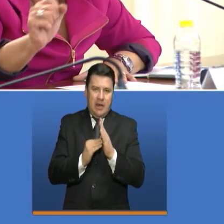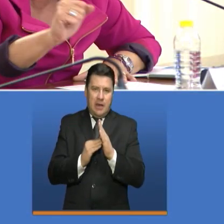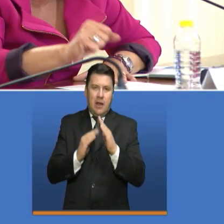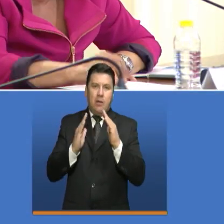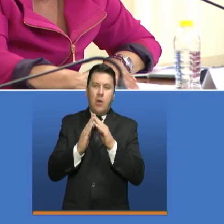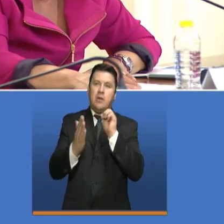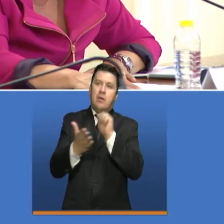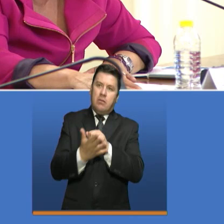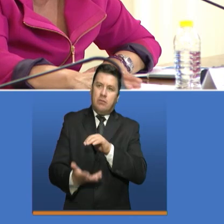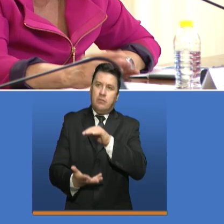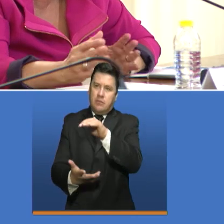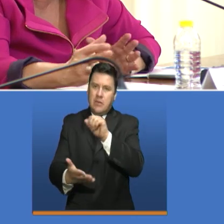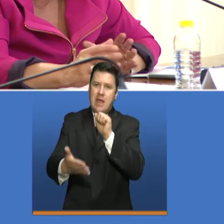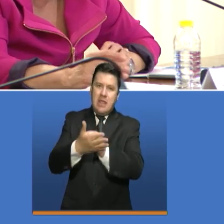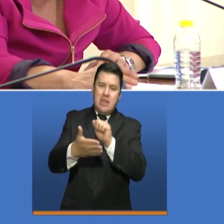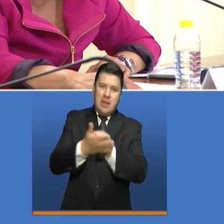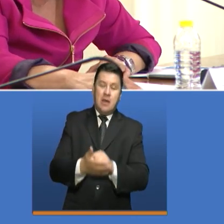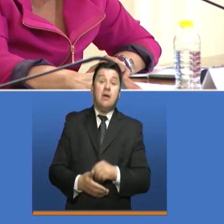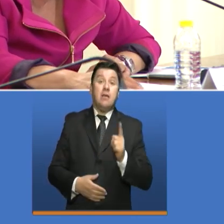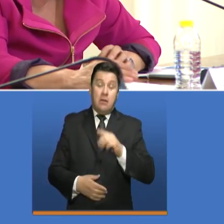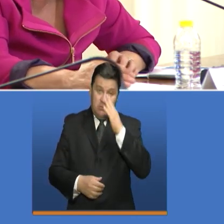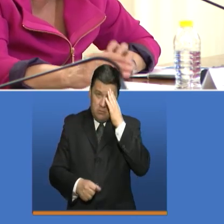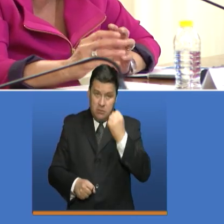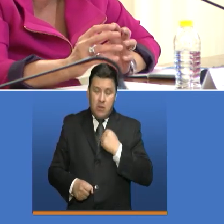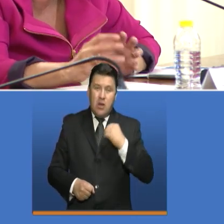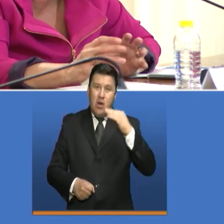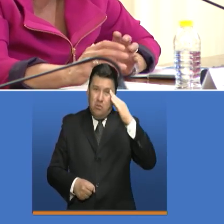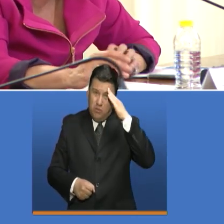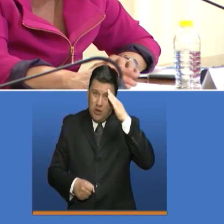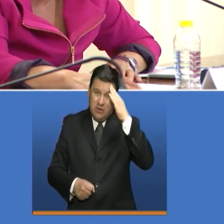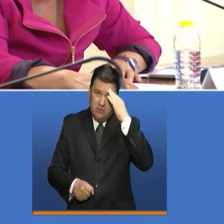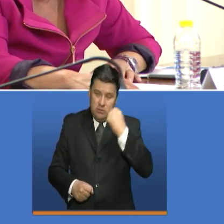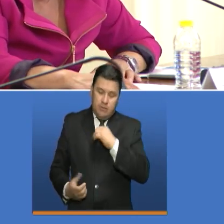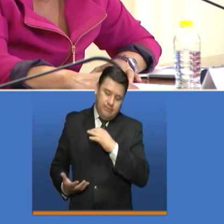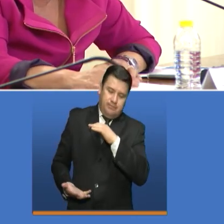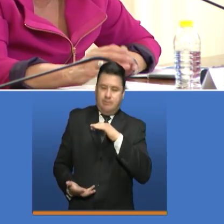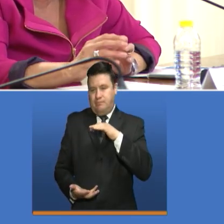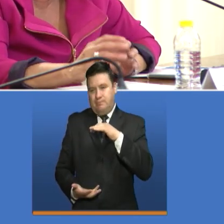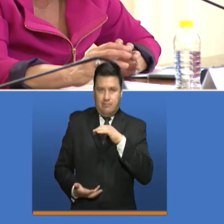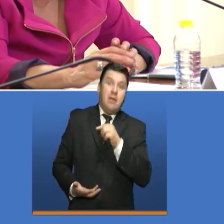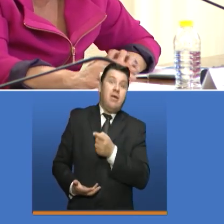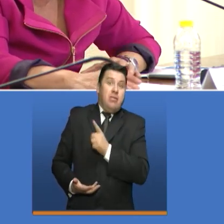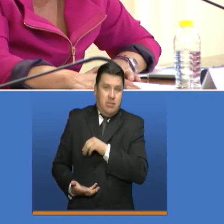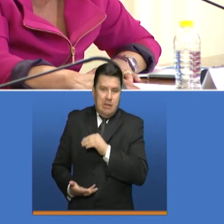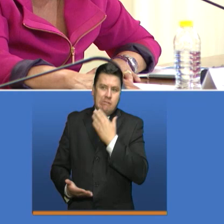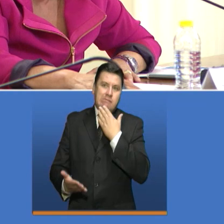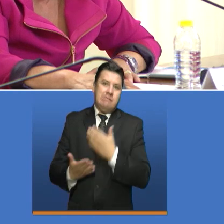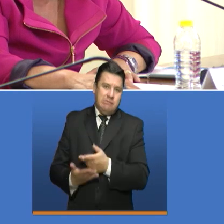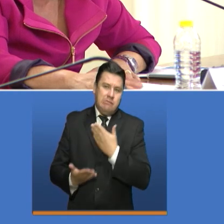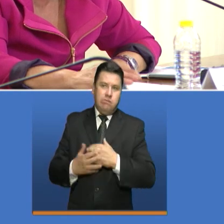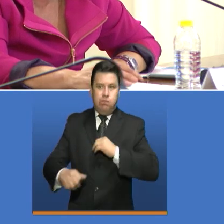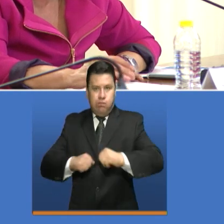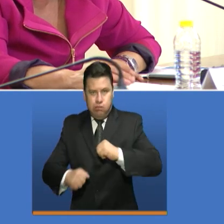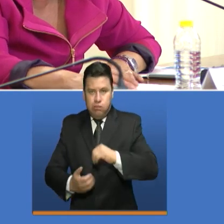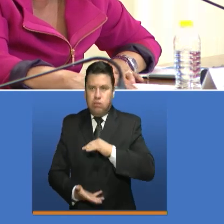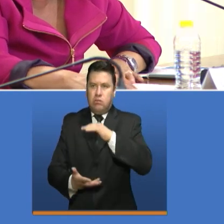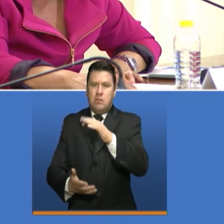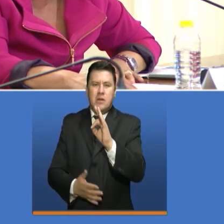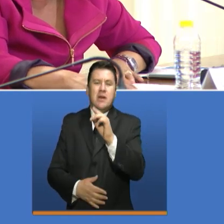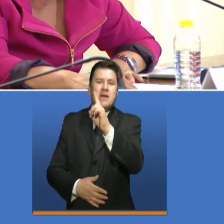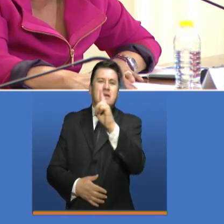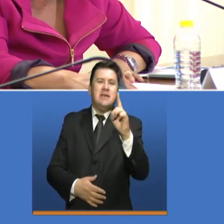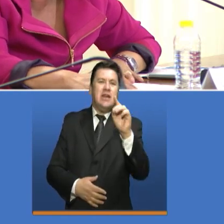puerta a puerta. Y nuestros héroes nacionales, policías y soldados, a quienes también les agradecemos, repartirán